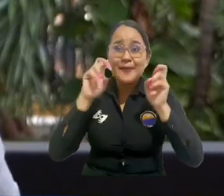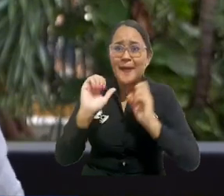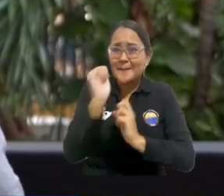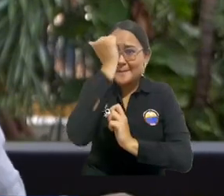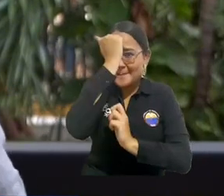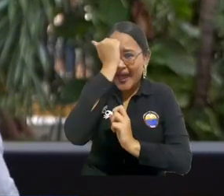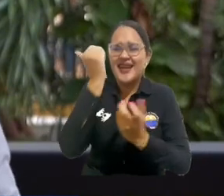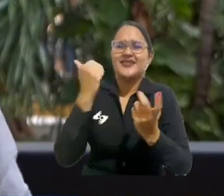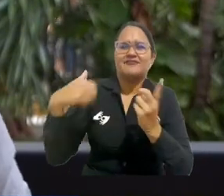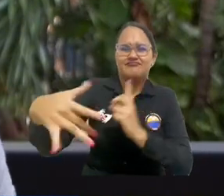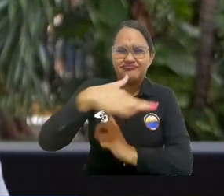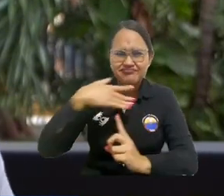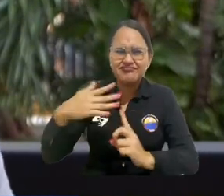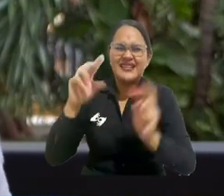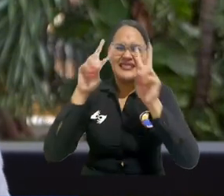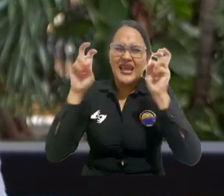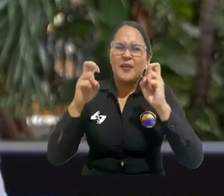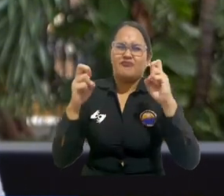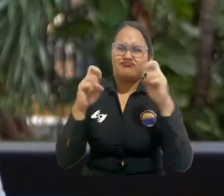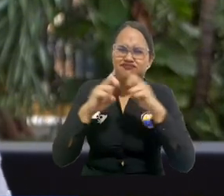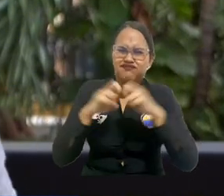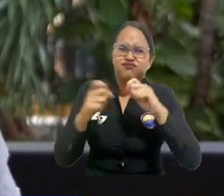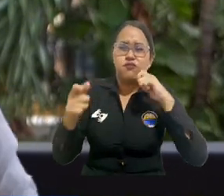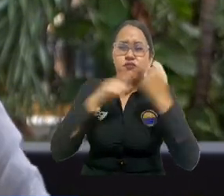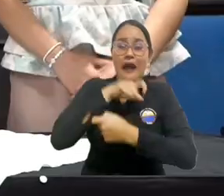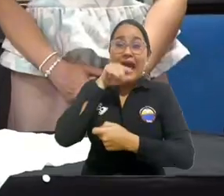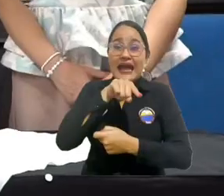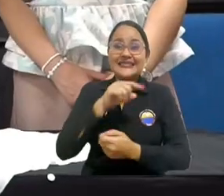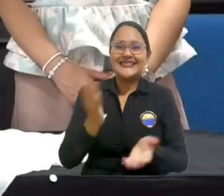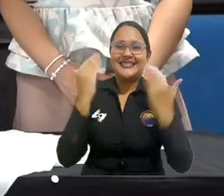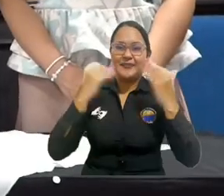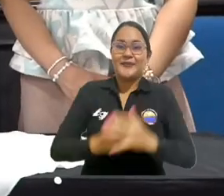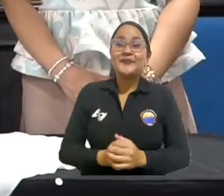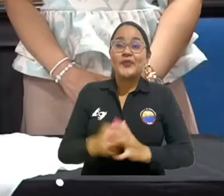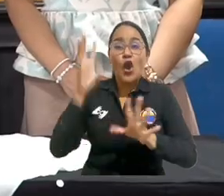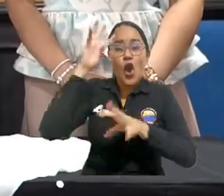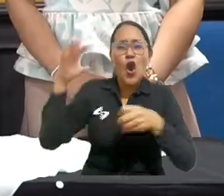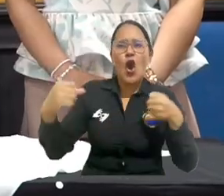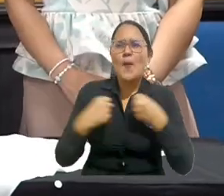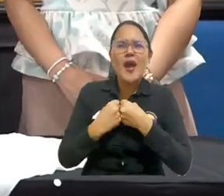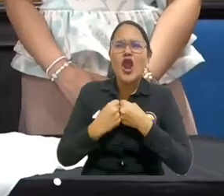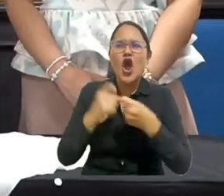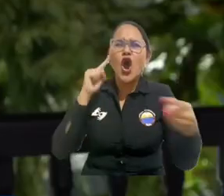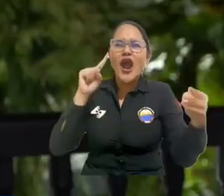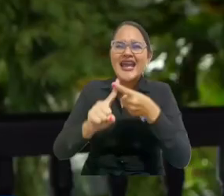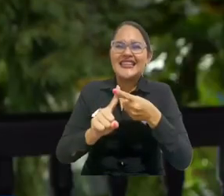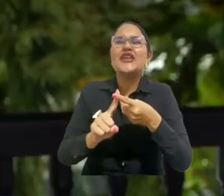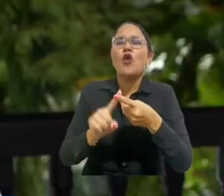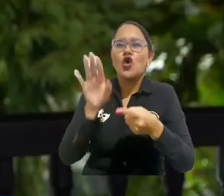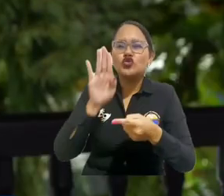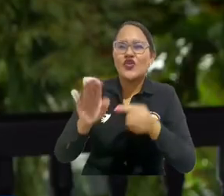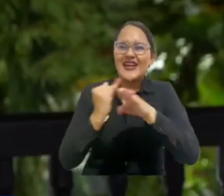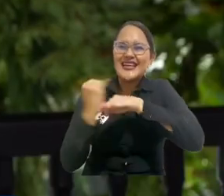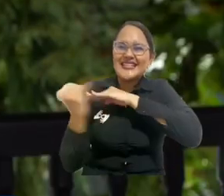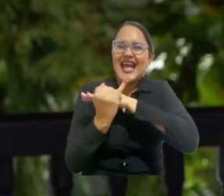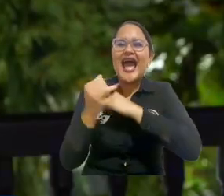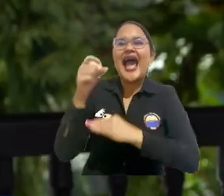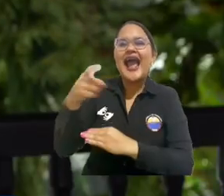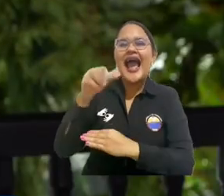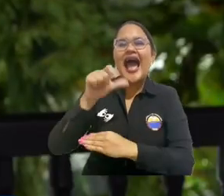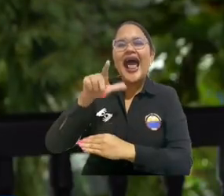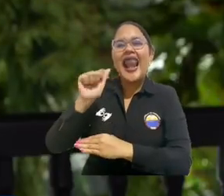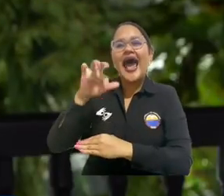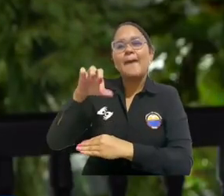muy importantes, que cruzan con ambiente, con transición energética, etc. El convenio específico se centra en crear investigación en las Islas